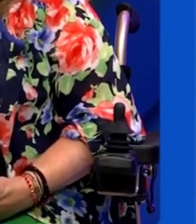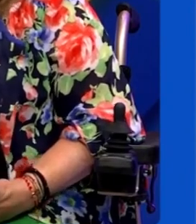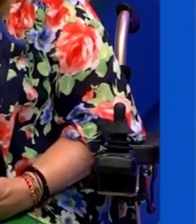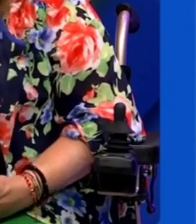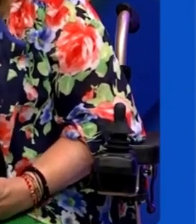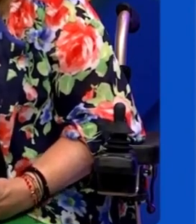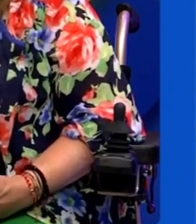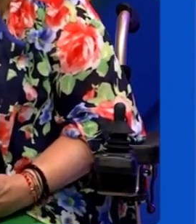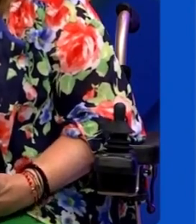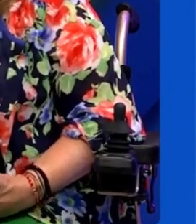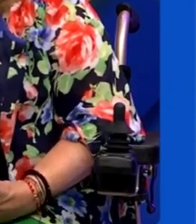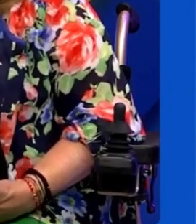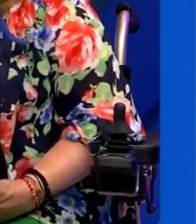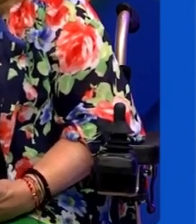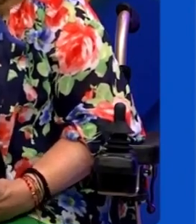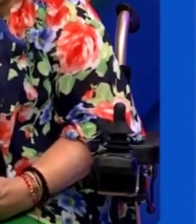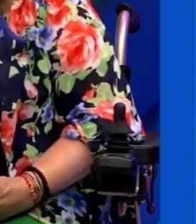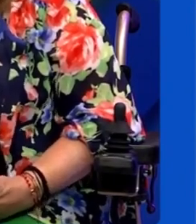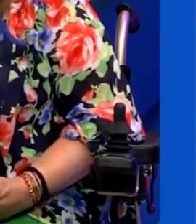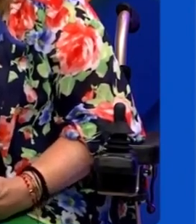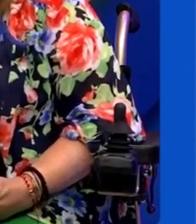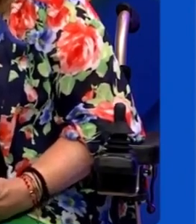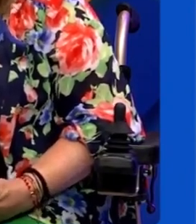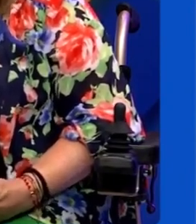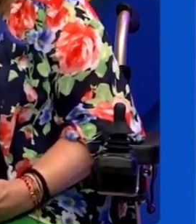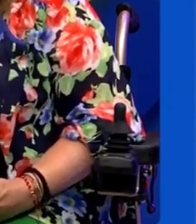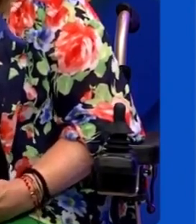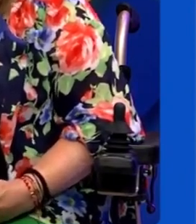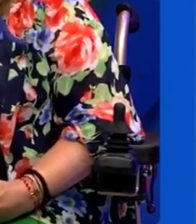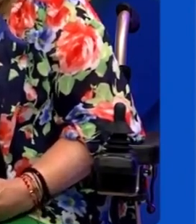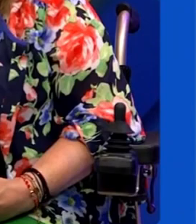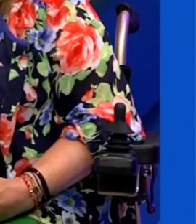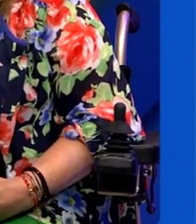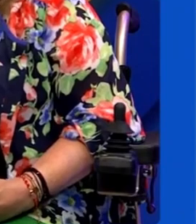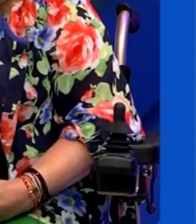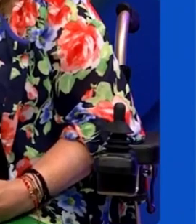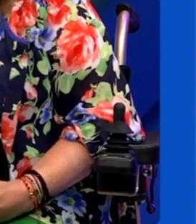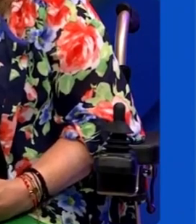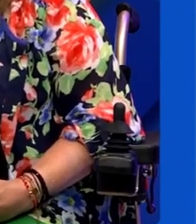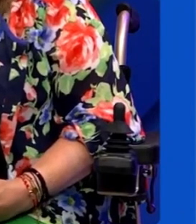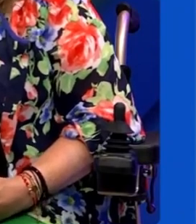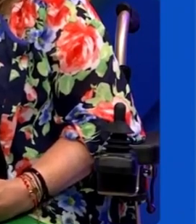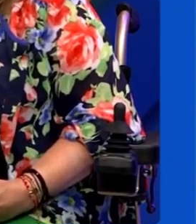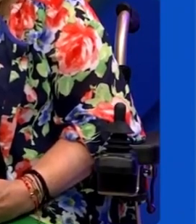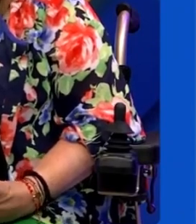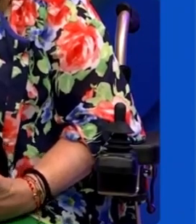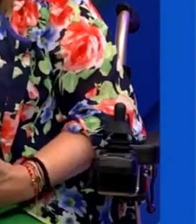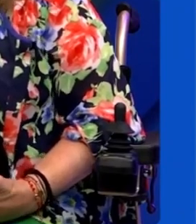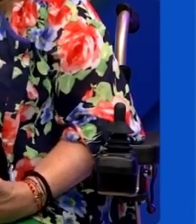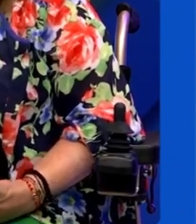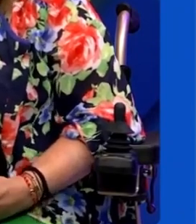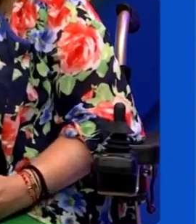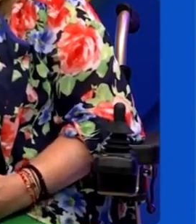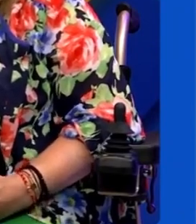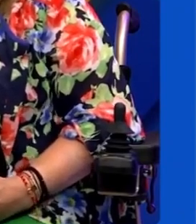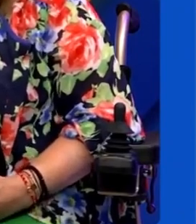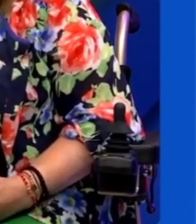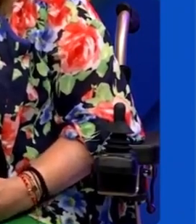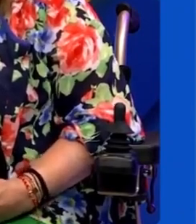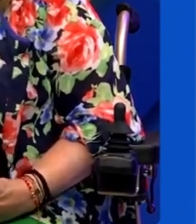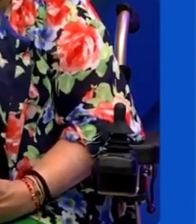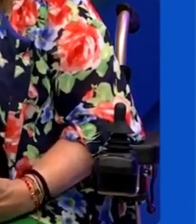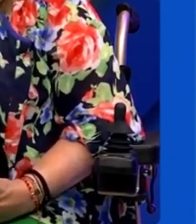preparación ante la escasez. 33 millones unidos ante el fenómeno El Niño. El momento de